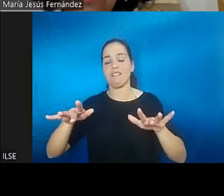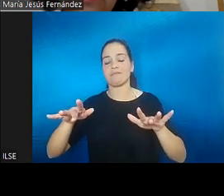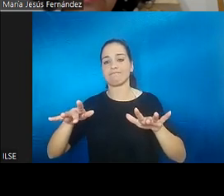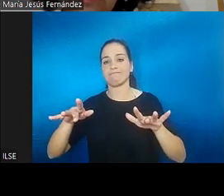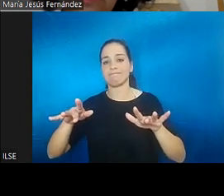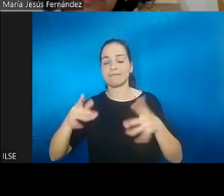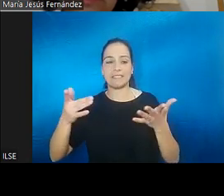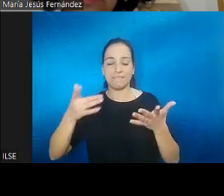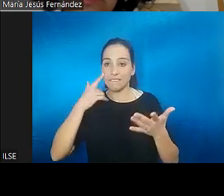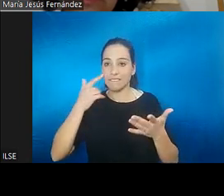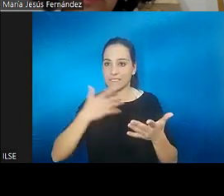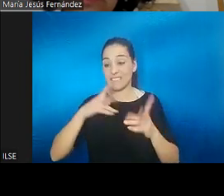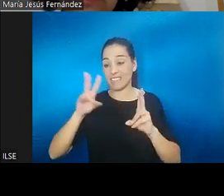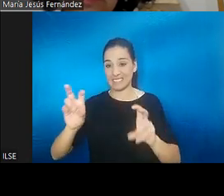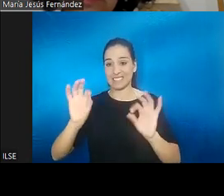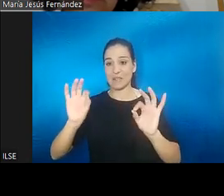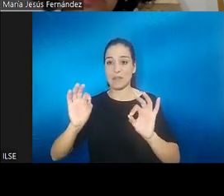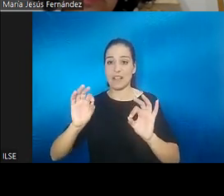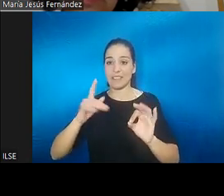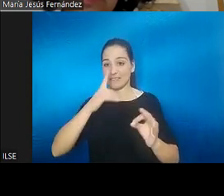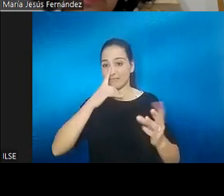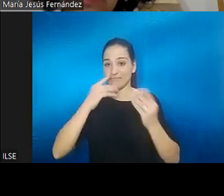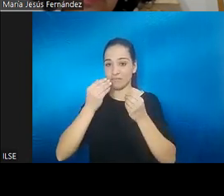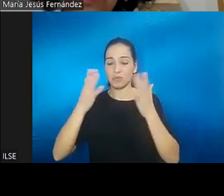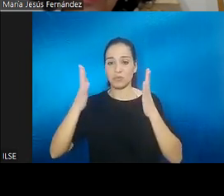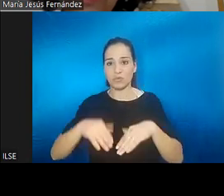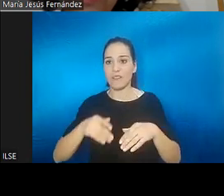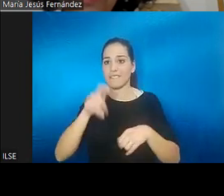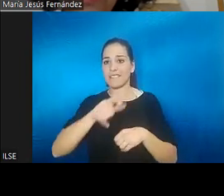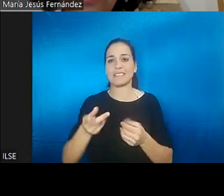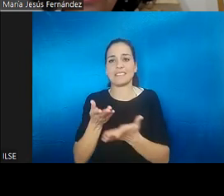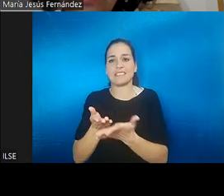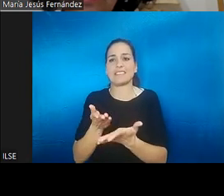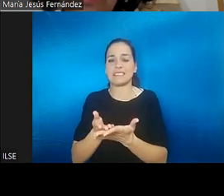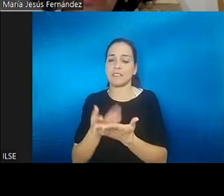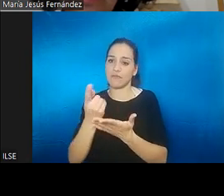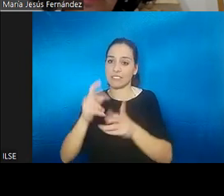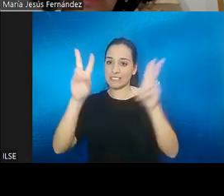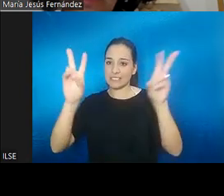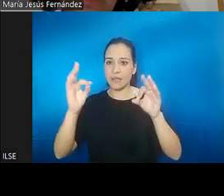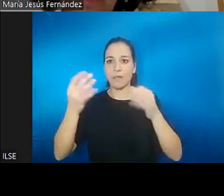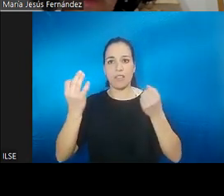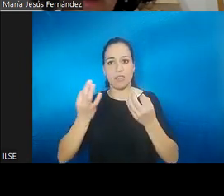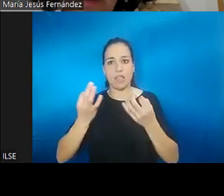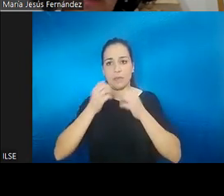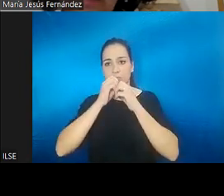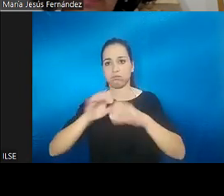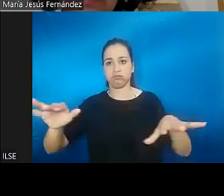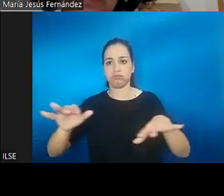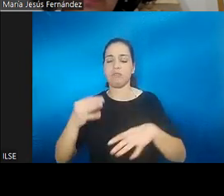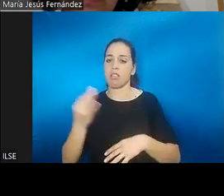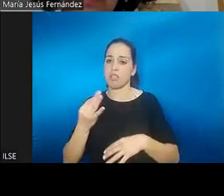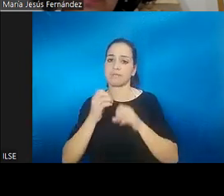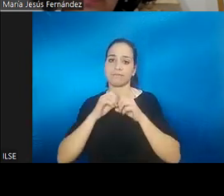que se vean sus demandas y lo que les está pasando yo creo que este tema hay que sacarlo hay que sacarlo porque yo